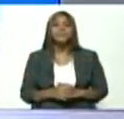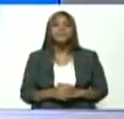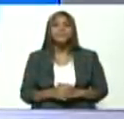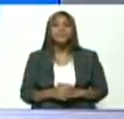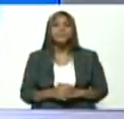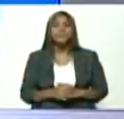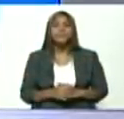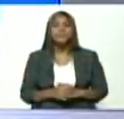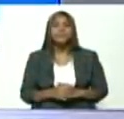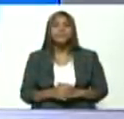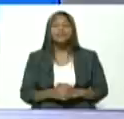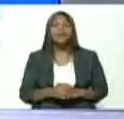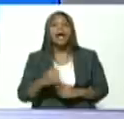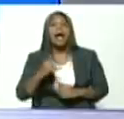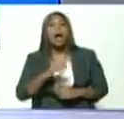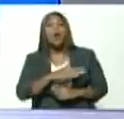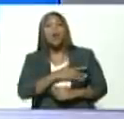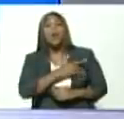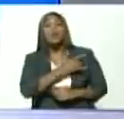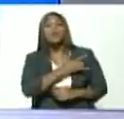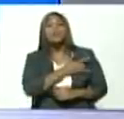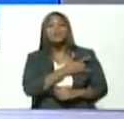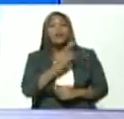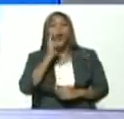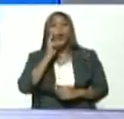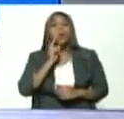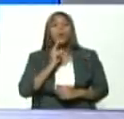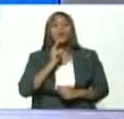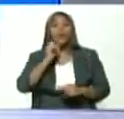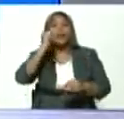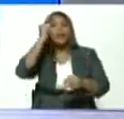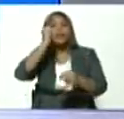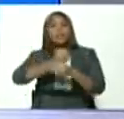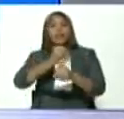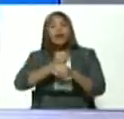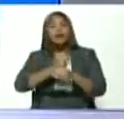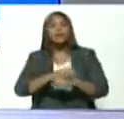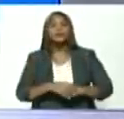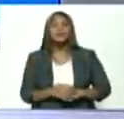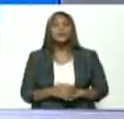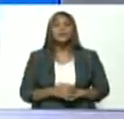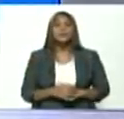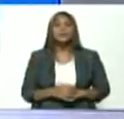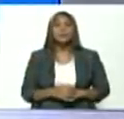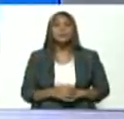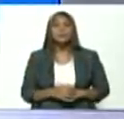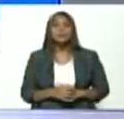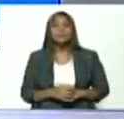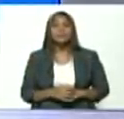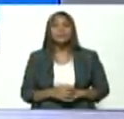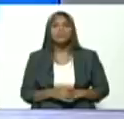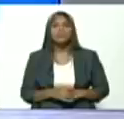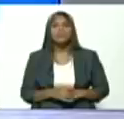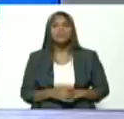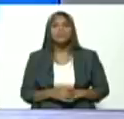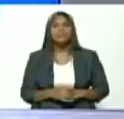está la universidad bolivariana de los trabajadores la universidad bolivariana